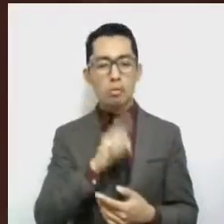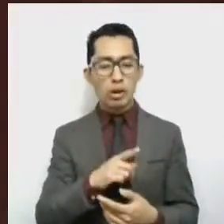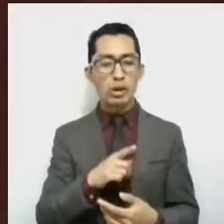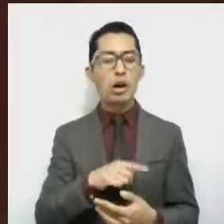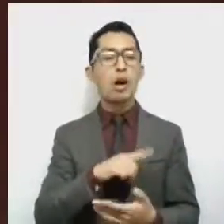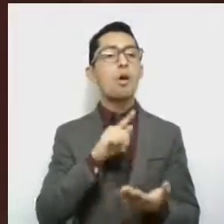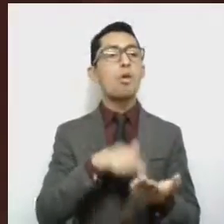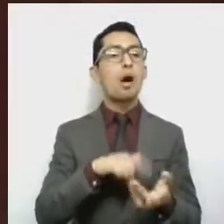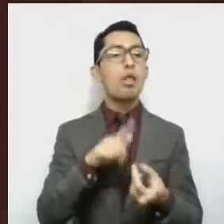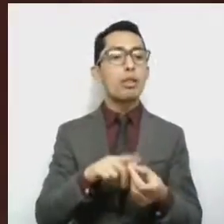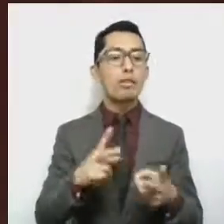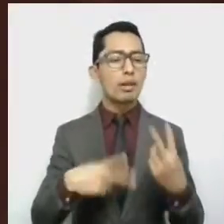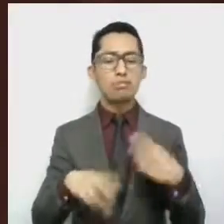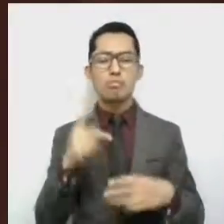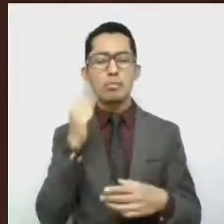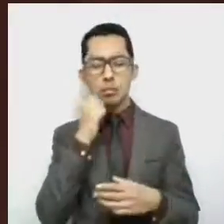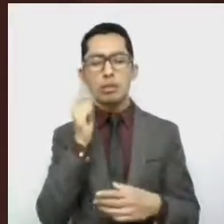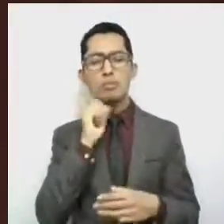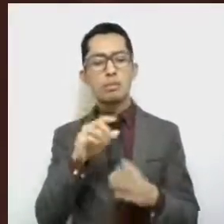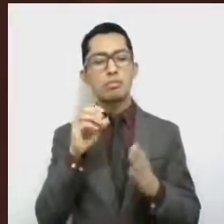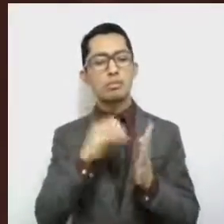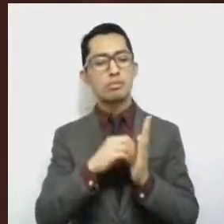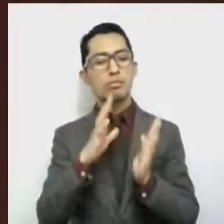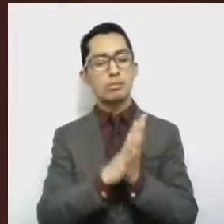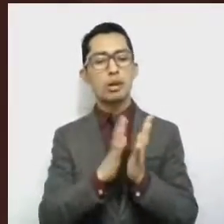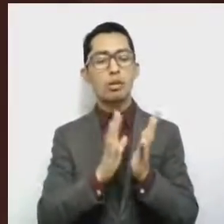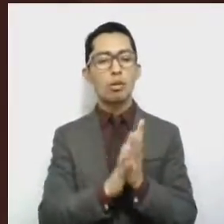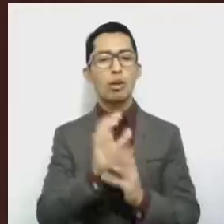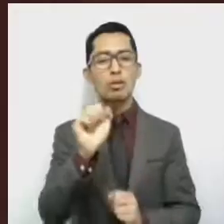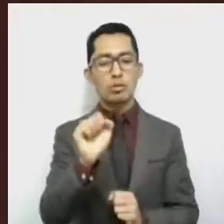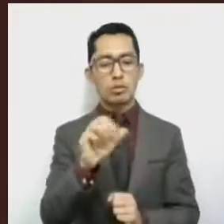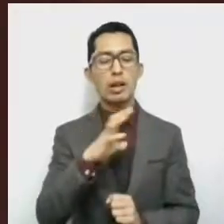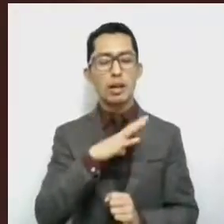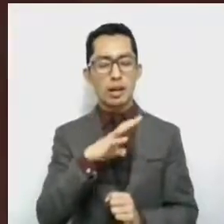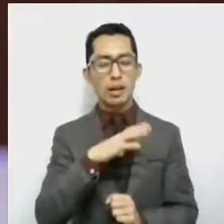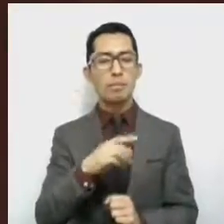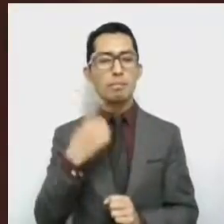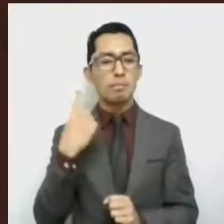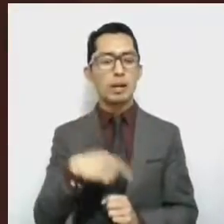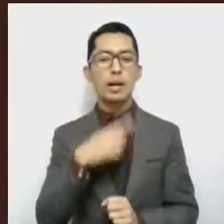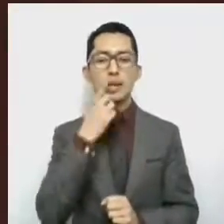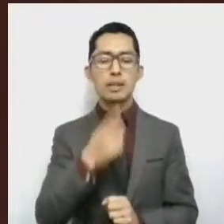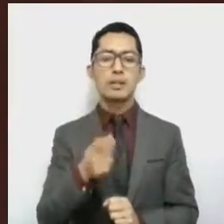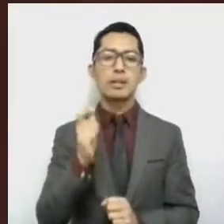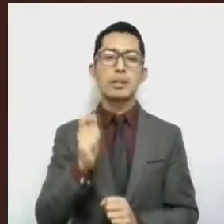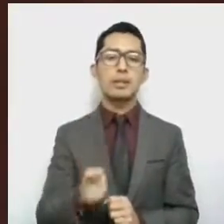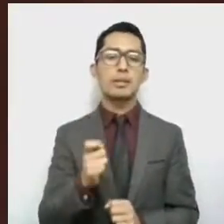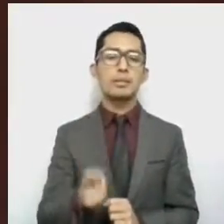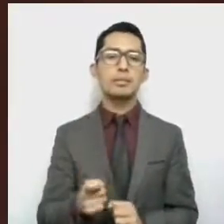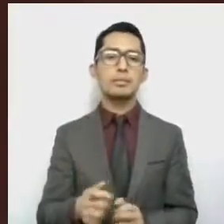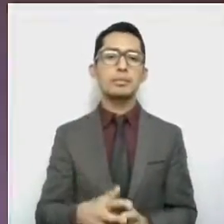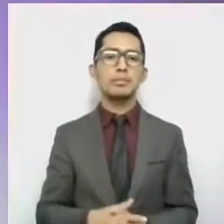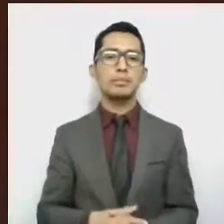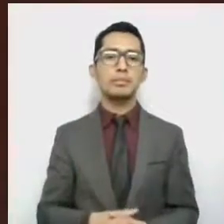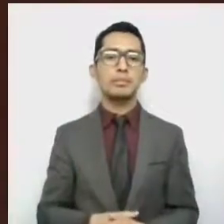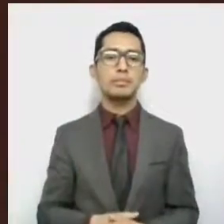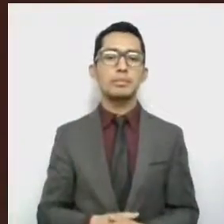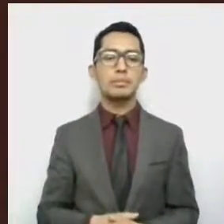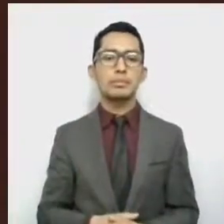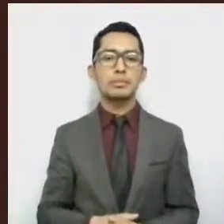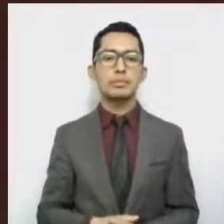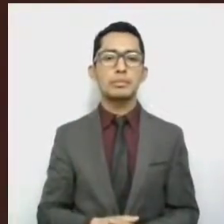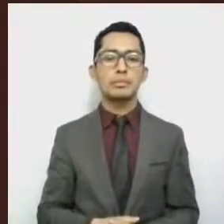tal y como quedó asentado en el texto constitucional, al referir que queda prohibida